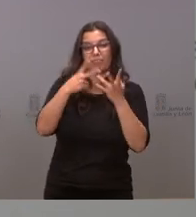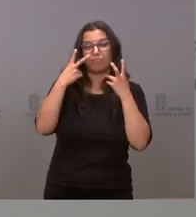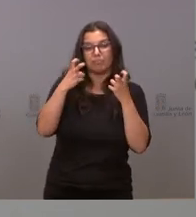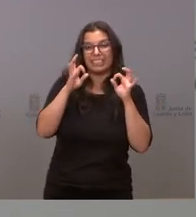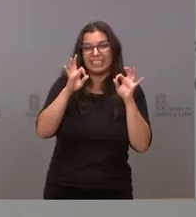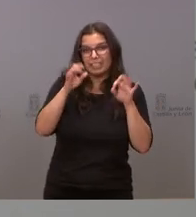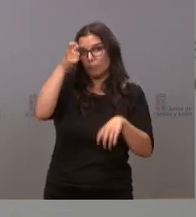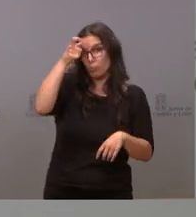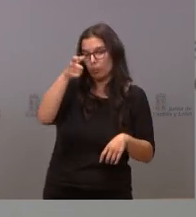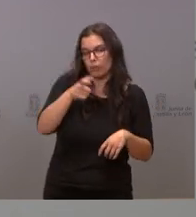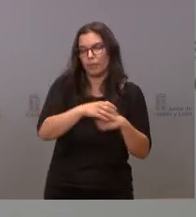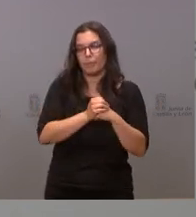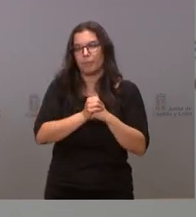Mire,